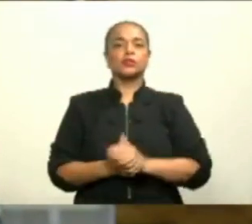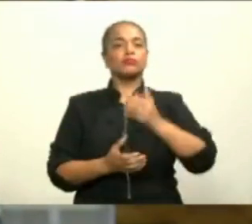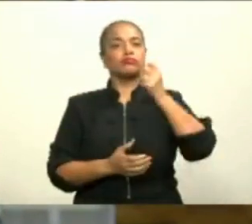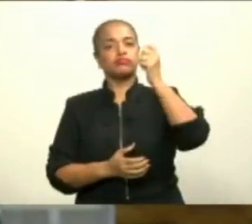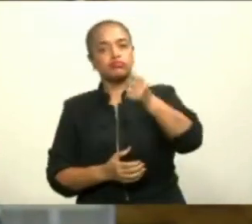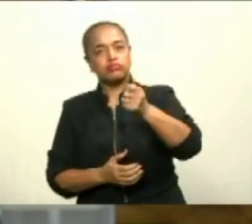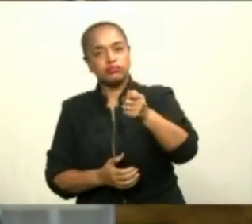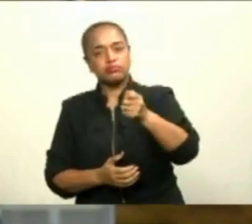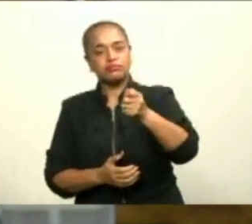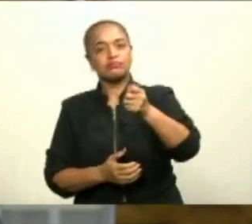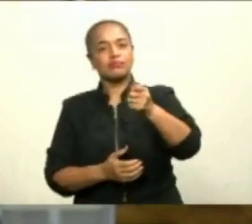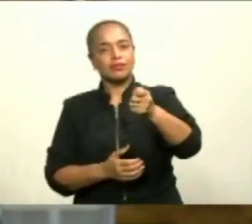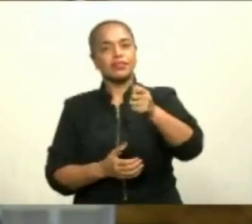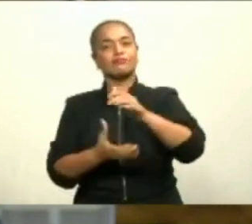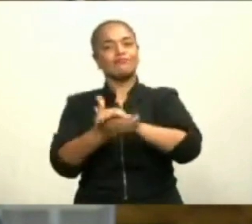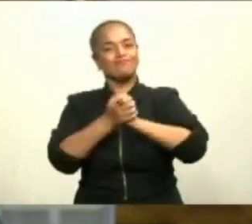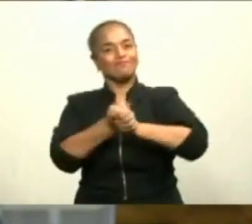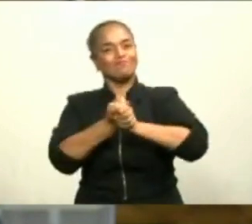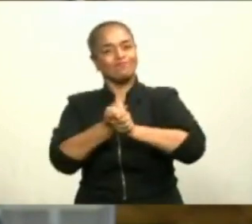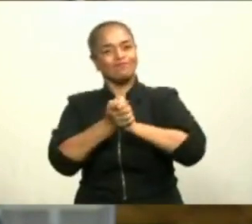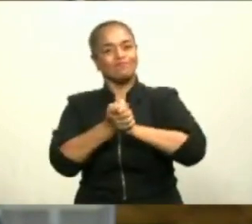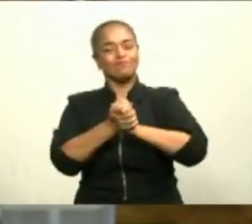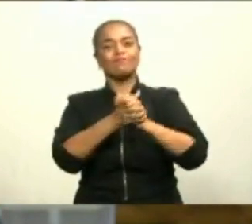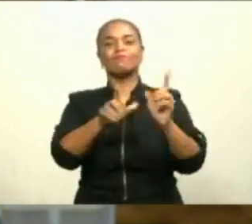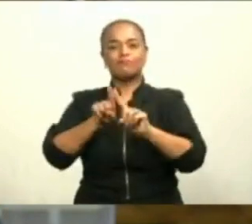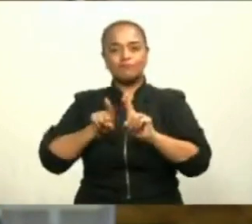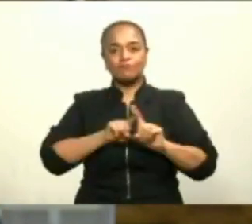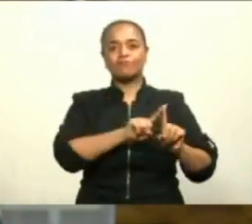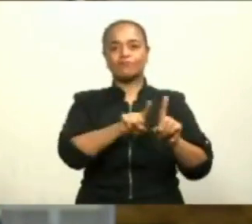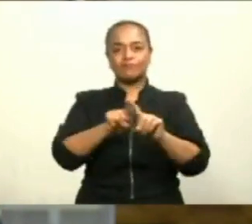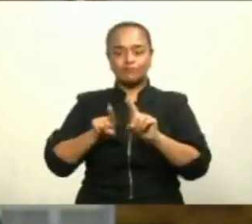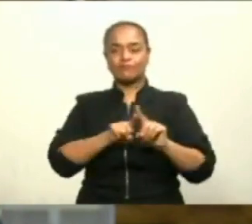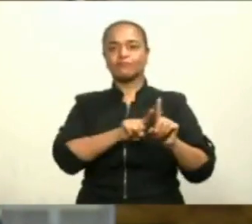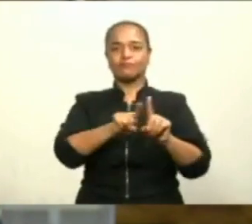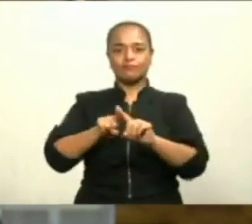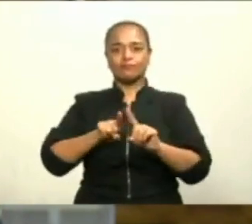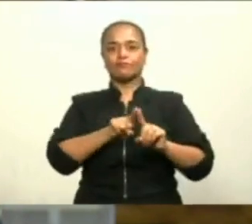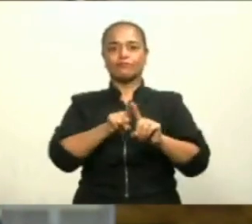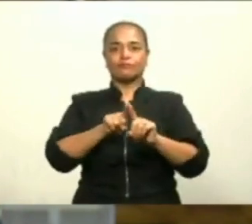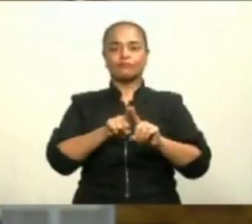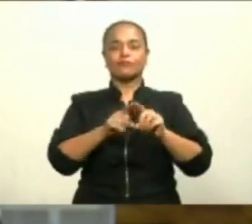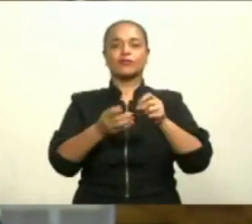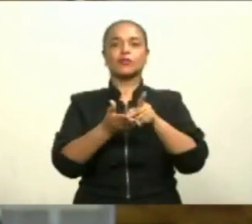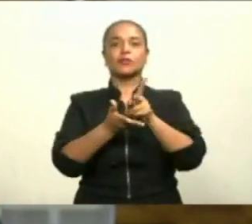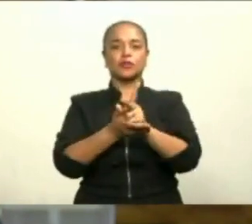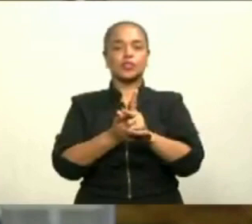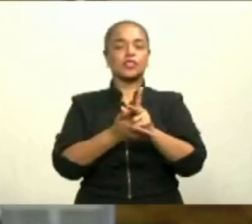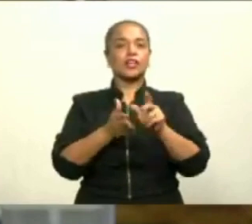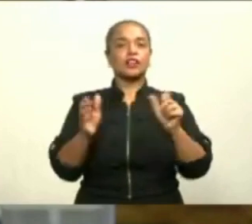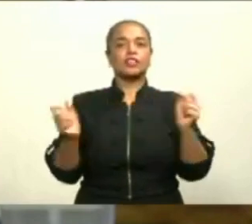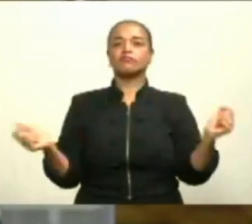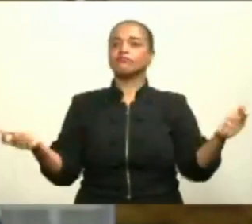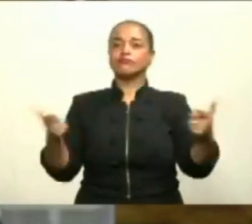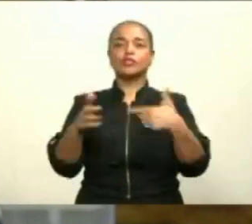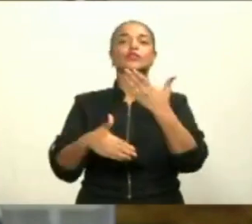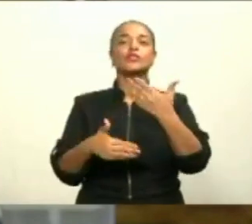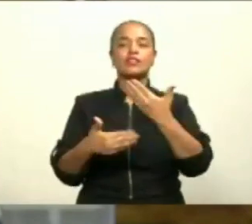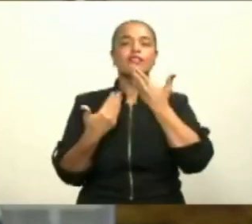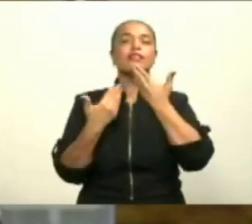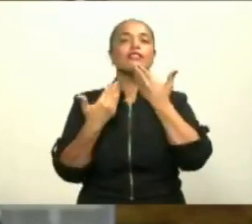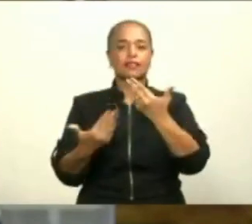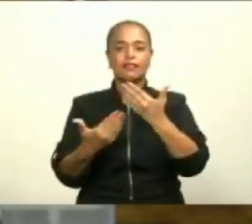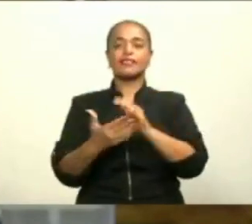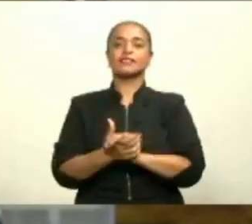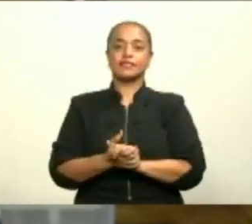solidaria en múltiples ocasiones. A todos ustedes, un abrazo y mi alta estima. Las alianzas público